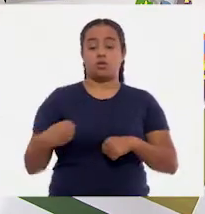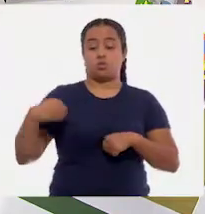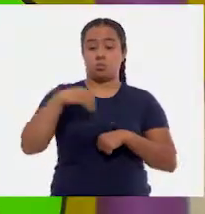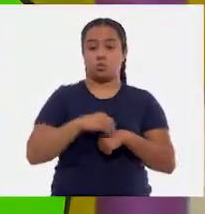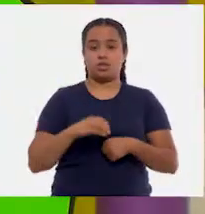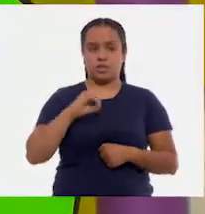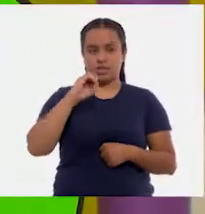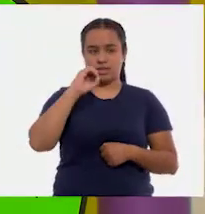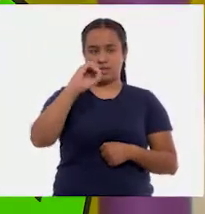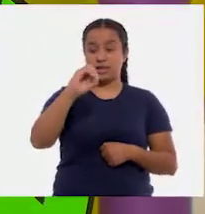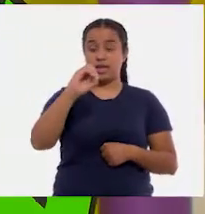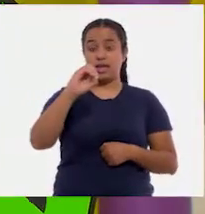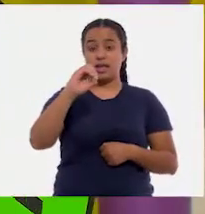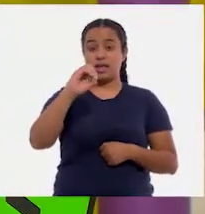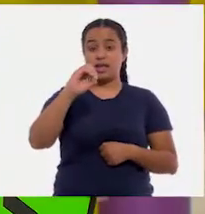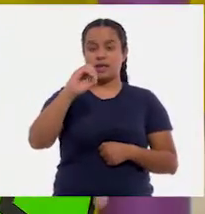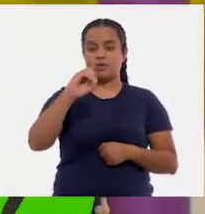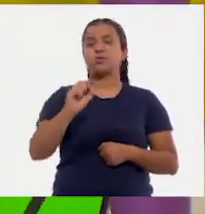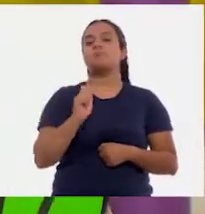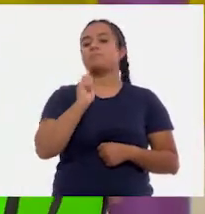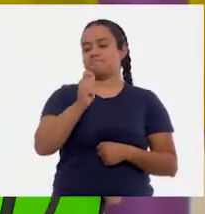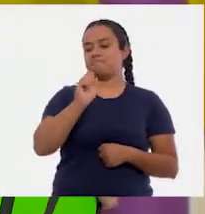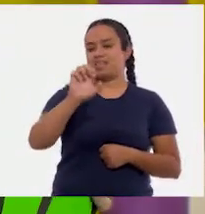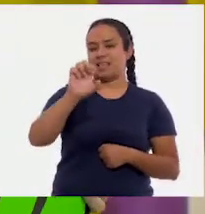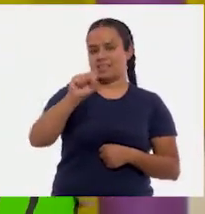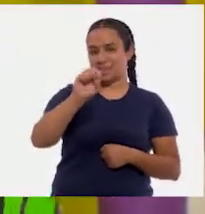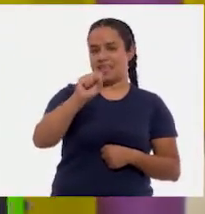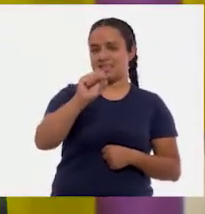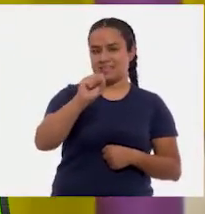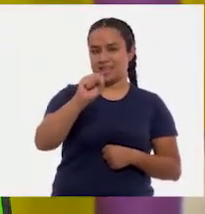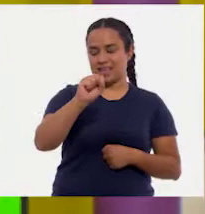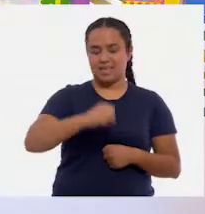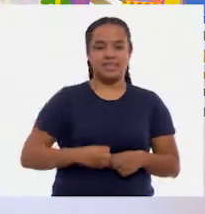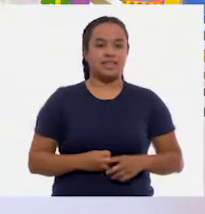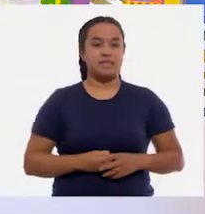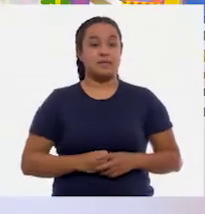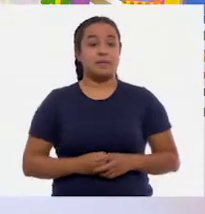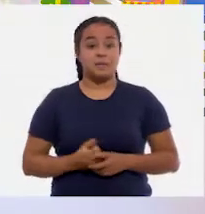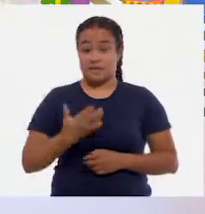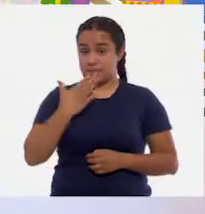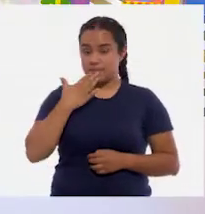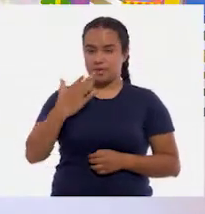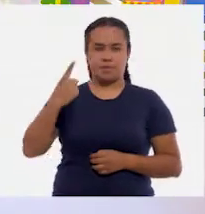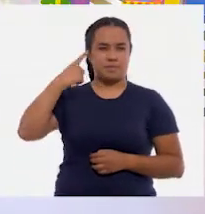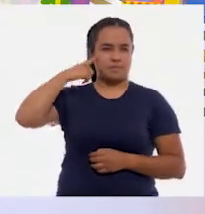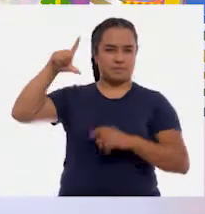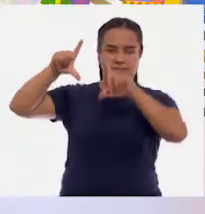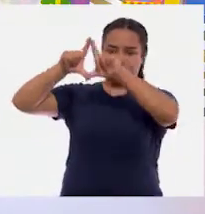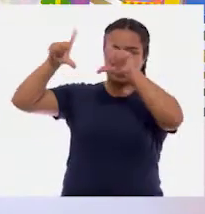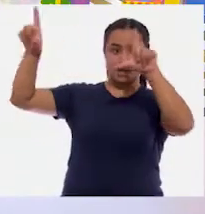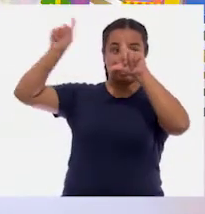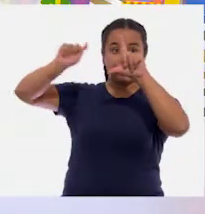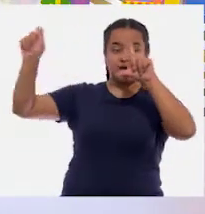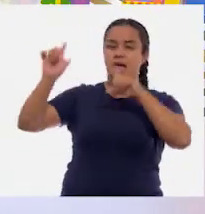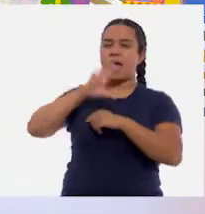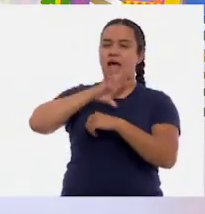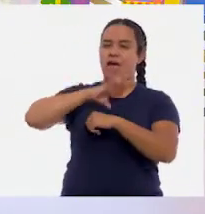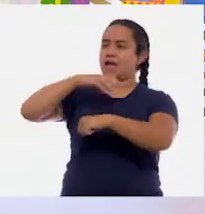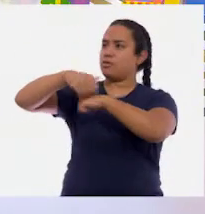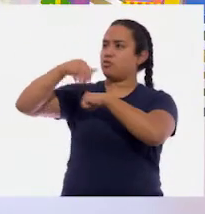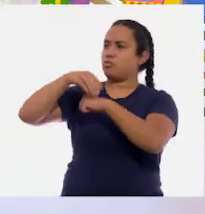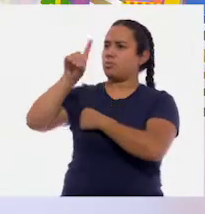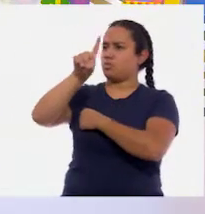0 y mi cantidad son 60. Muy bien. Aquí en el pizarrón tenemos el número 100.